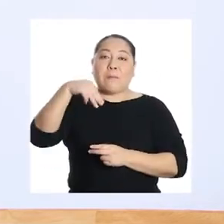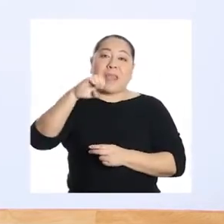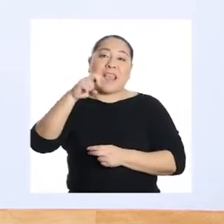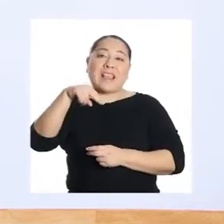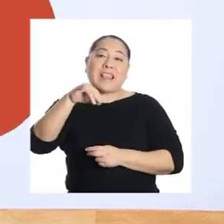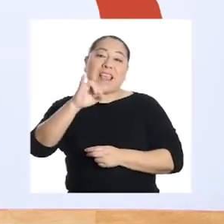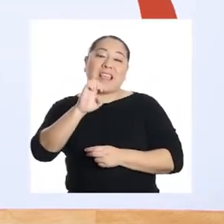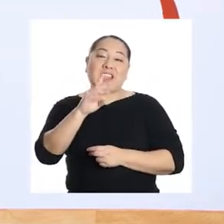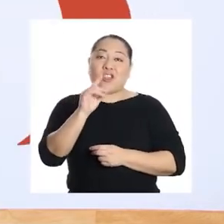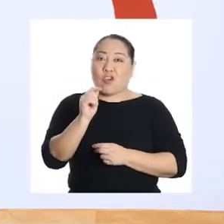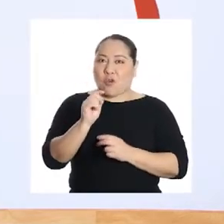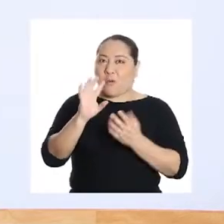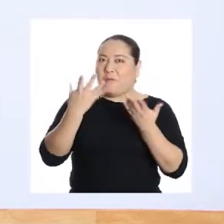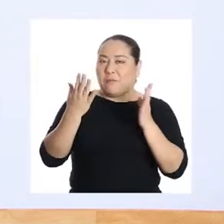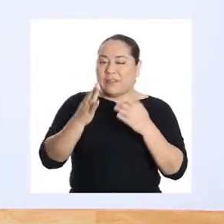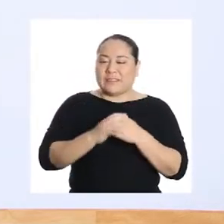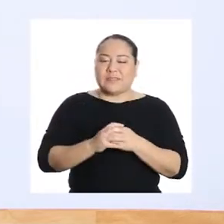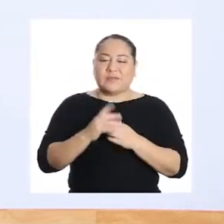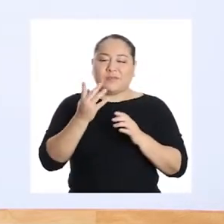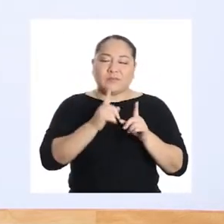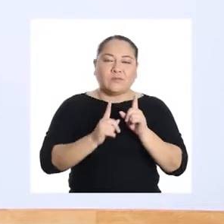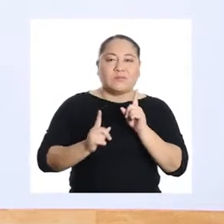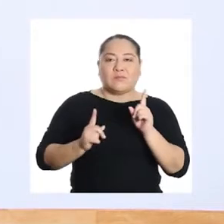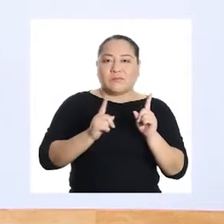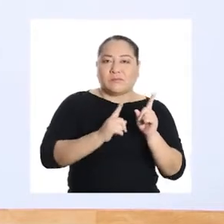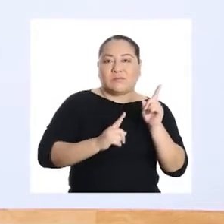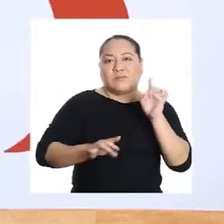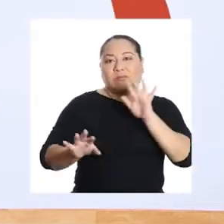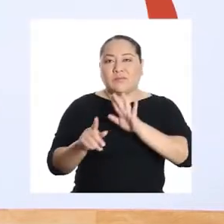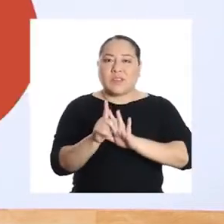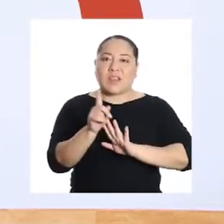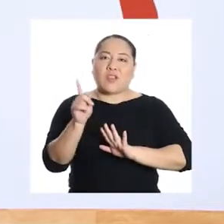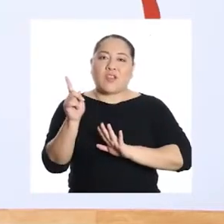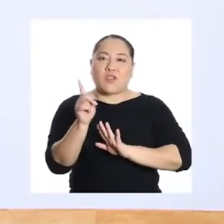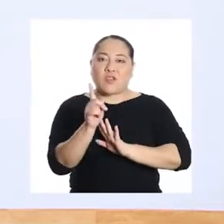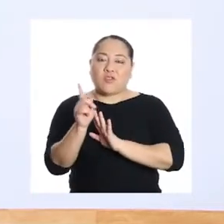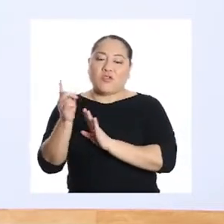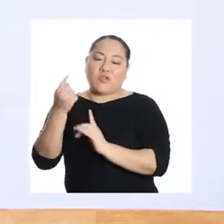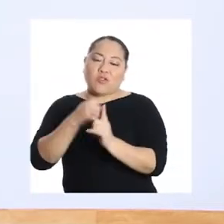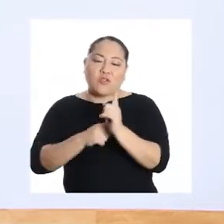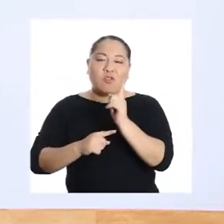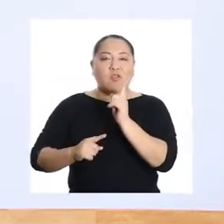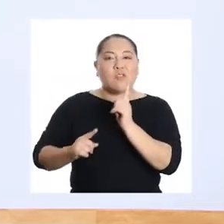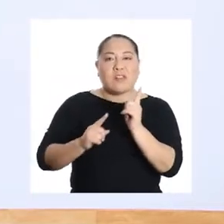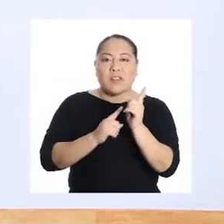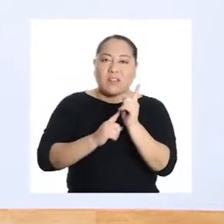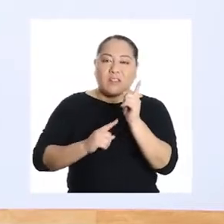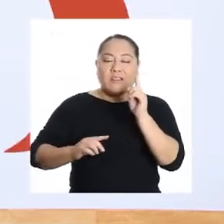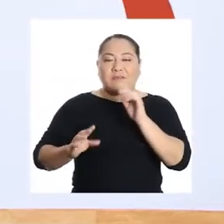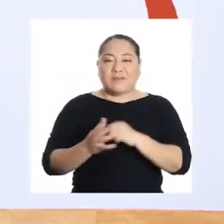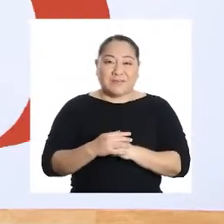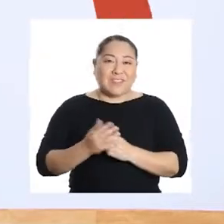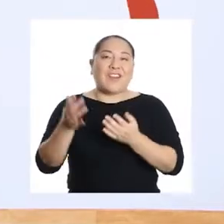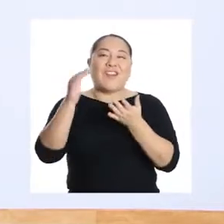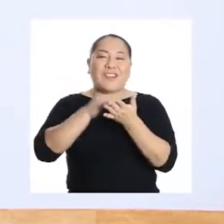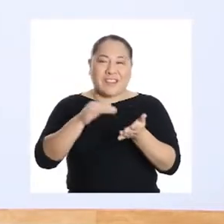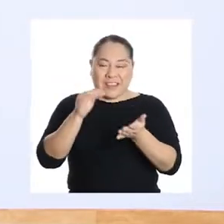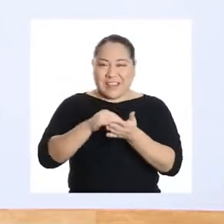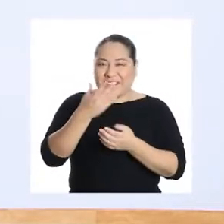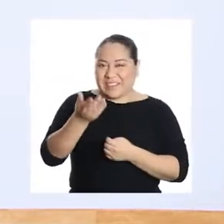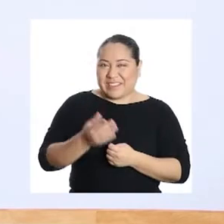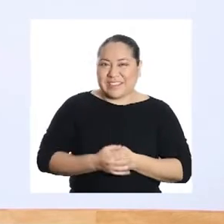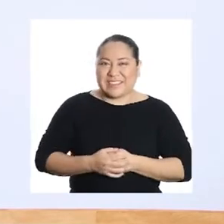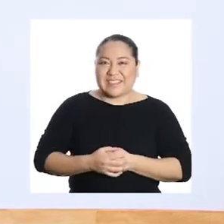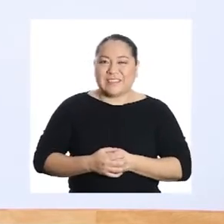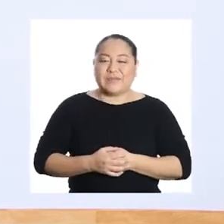meneíto. Vamos a un lado y al otro. Al lado y al otro. ¡Eso es! Lo repetimos una